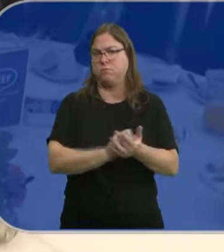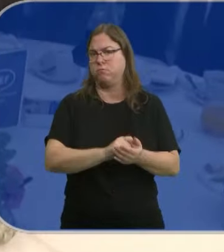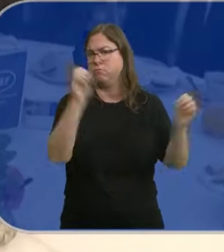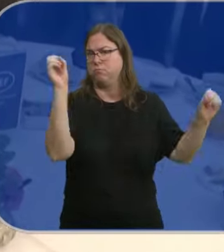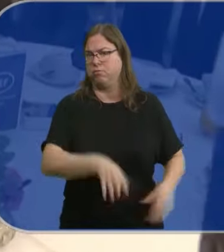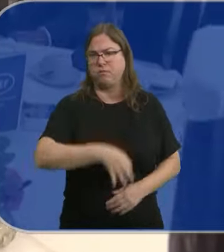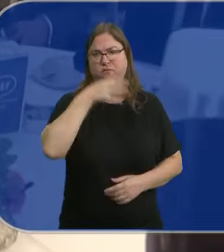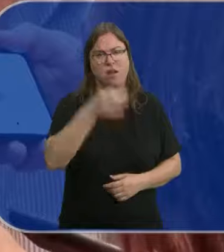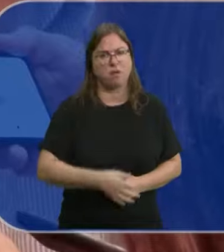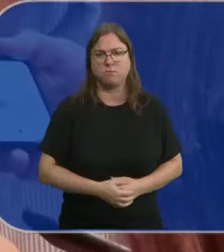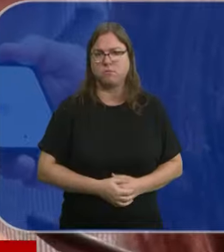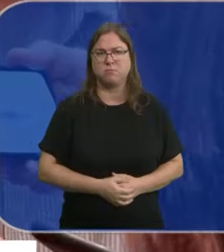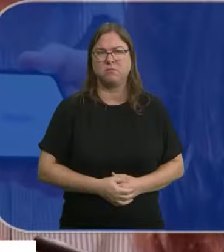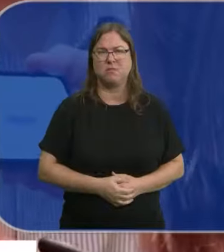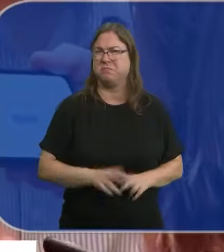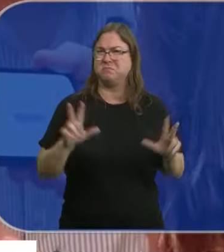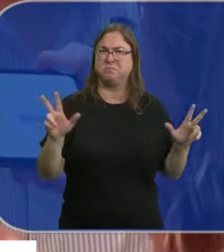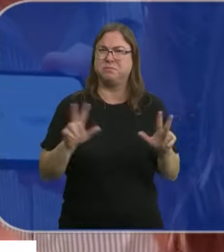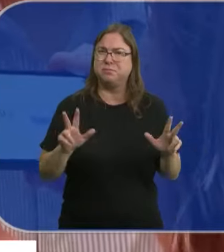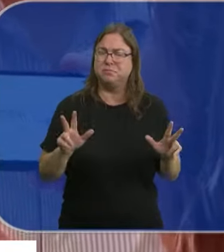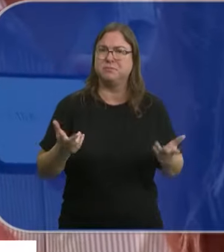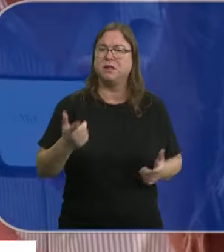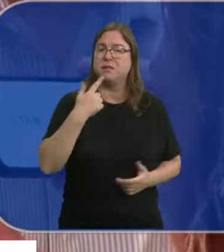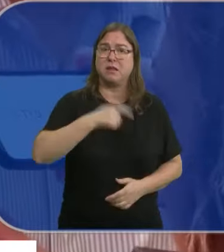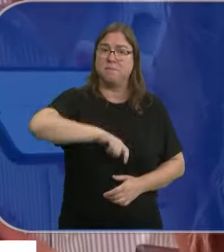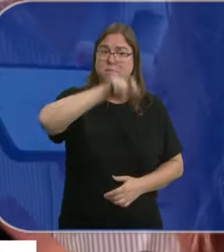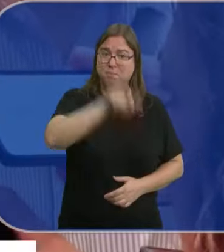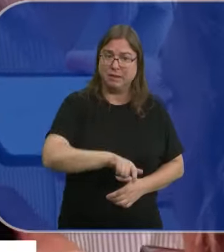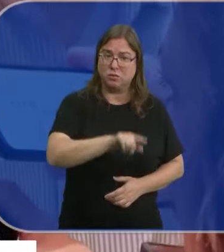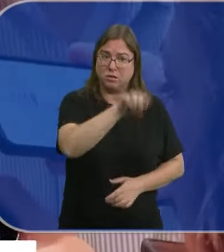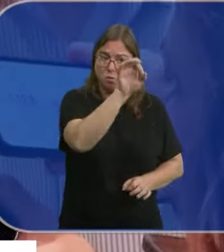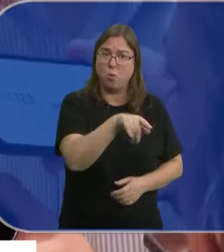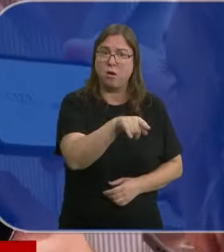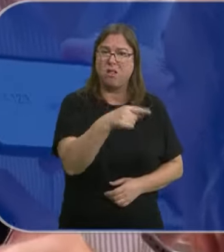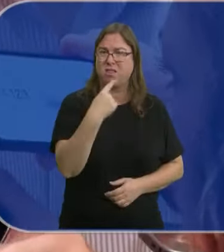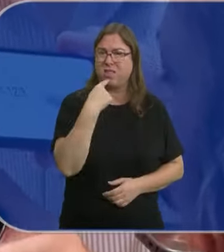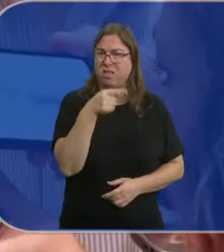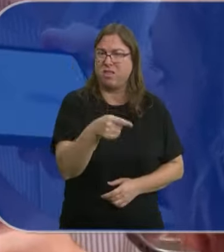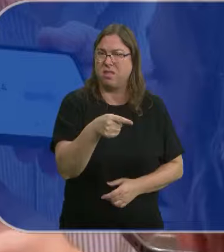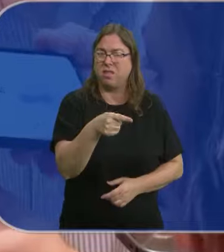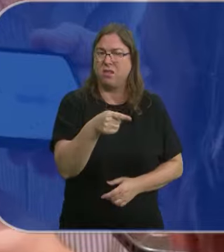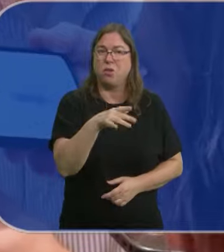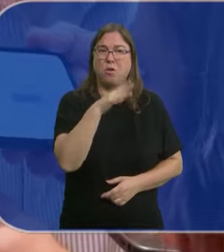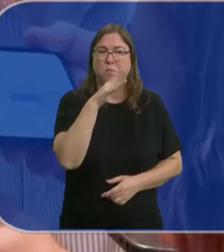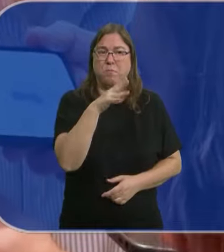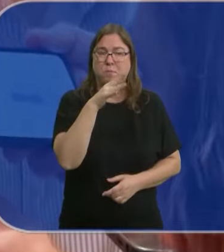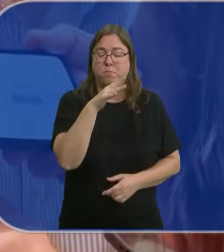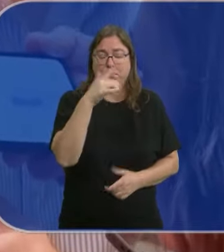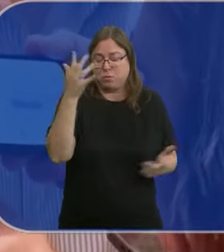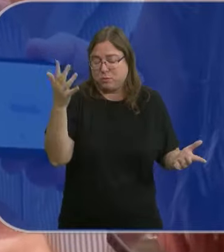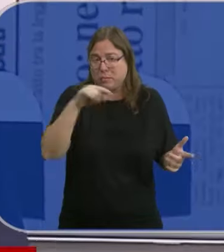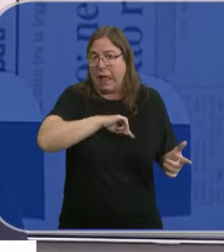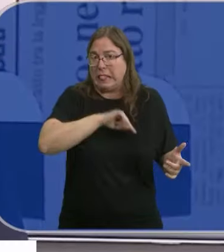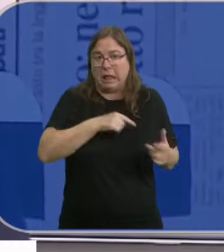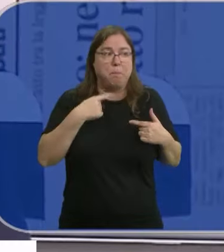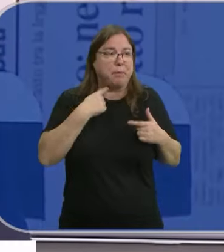de Pons por estas declaraciones. Me parece tremendo que una persona como él diga esto si no es porque realmente ha perdido